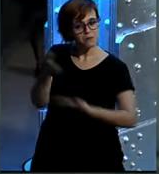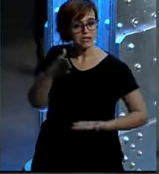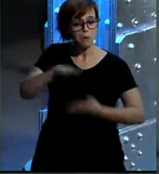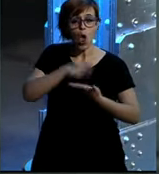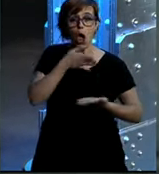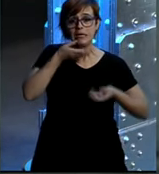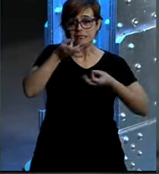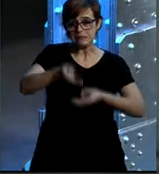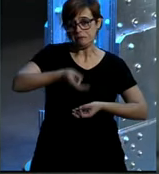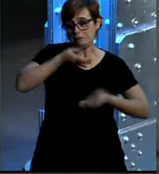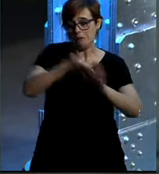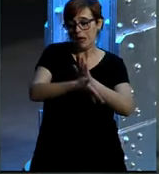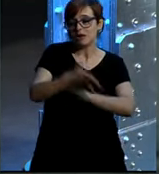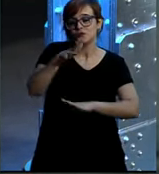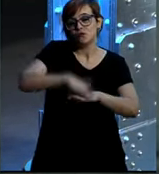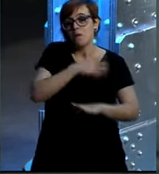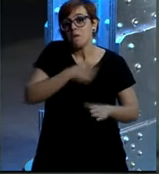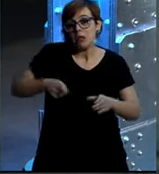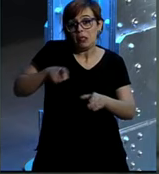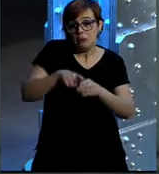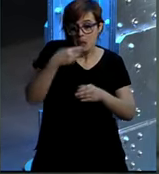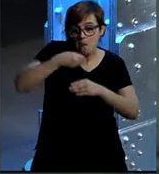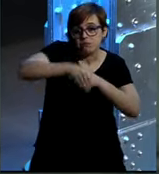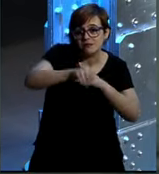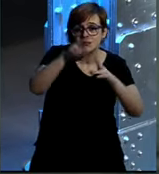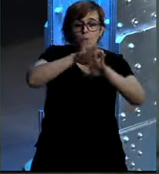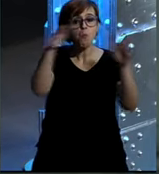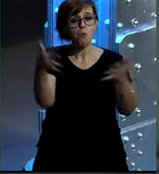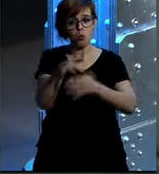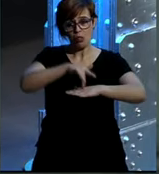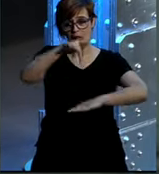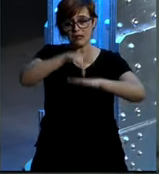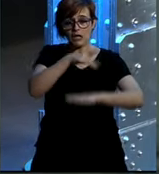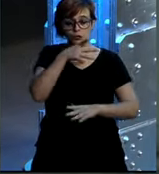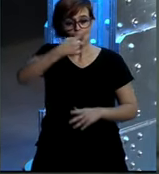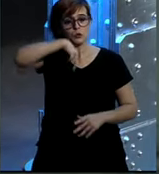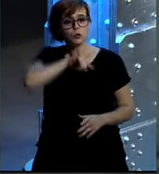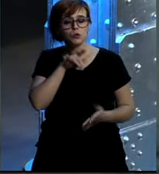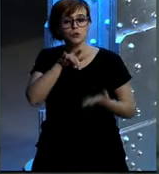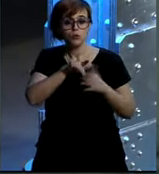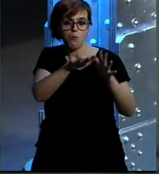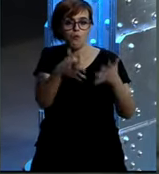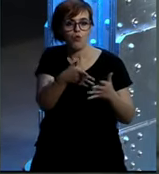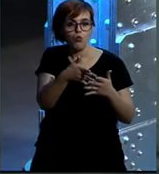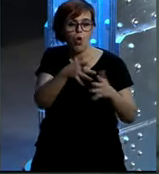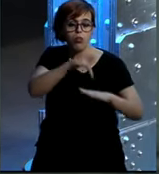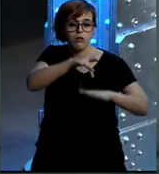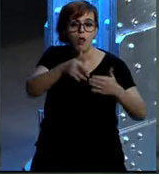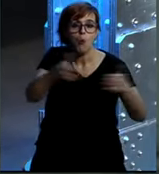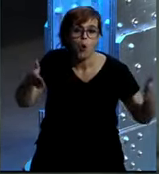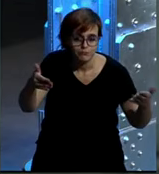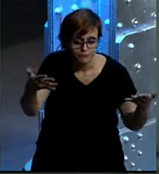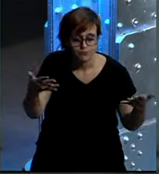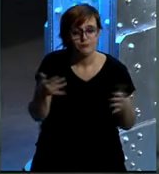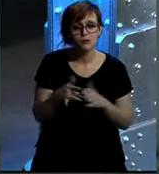humilde aportación al mundo digital y cómo nos hemos incorporado al mundo digital. Antes